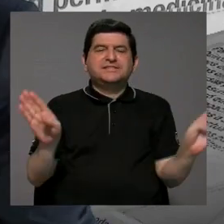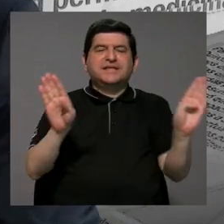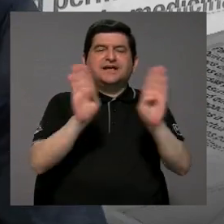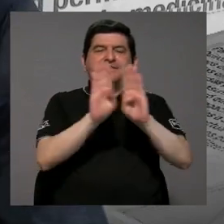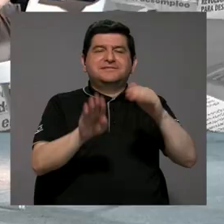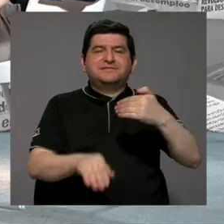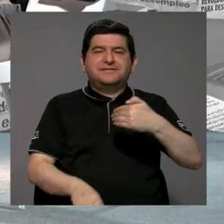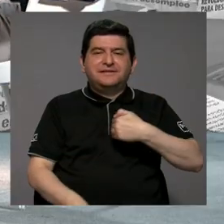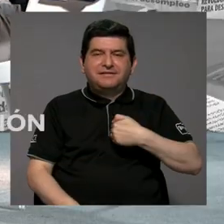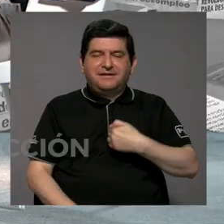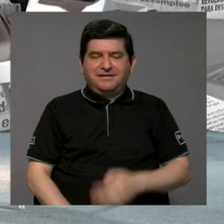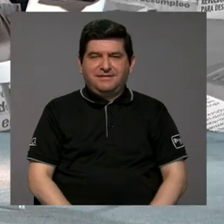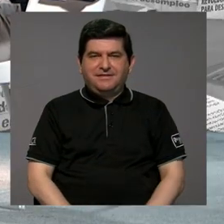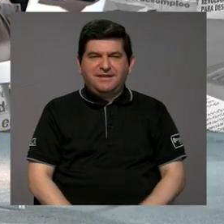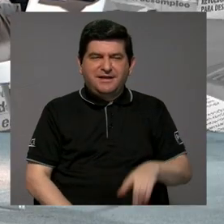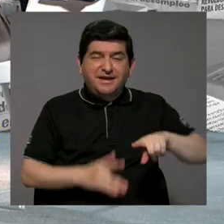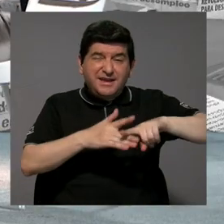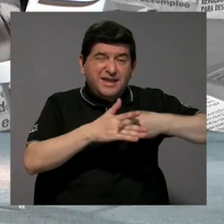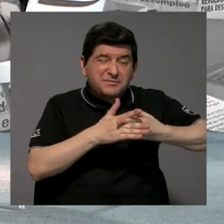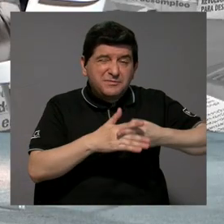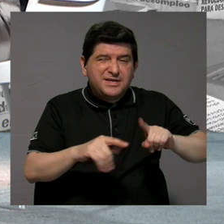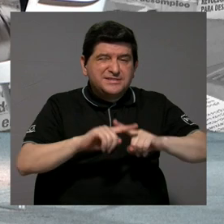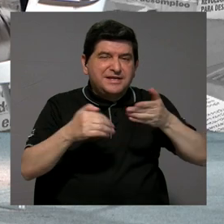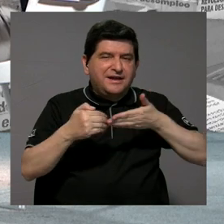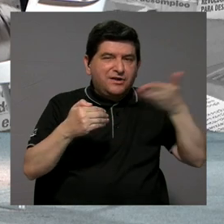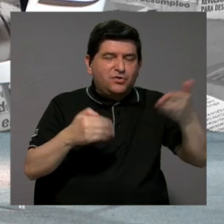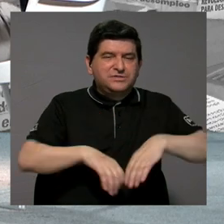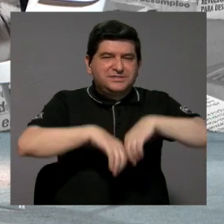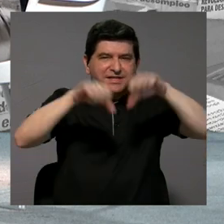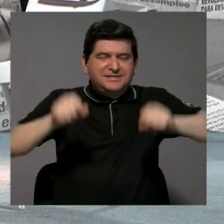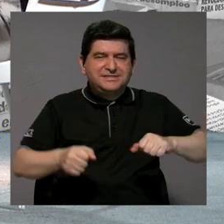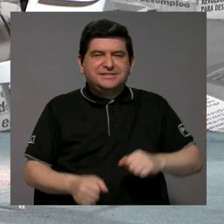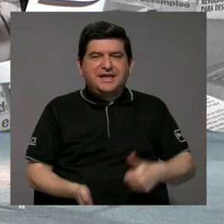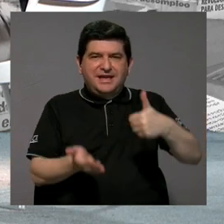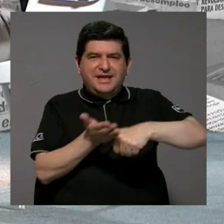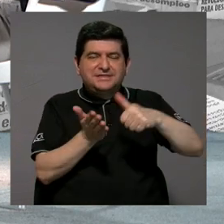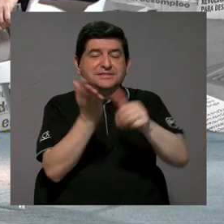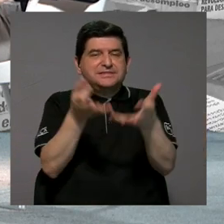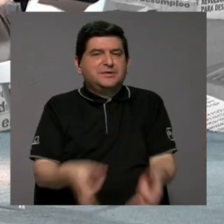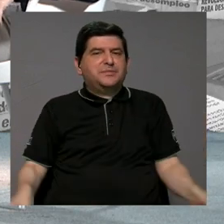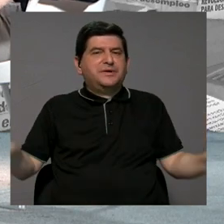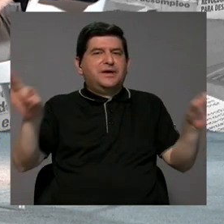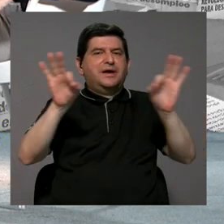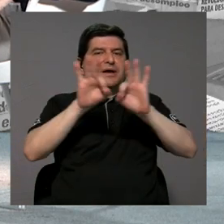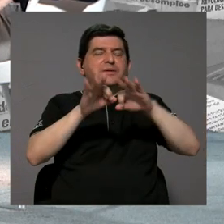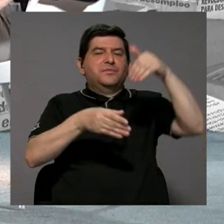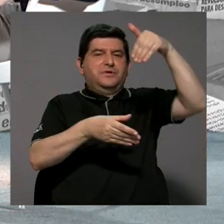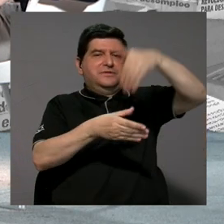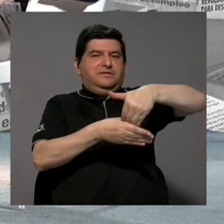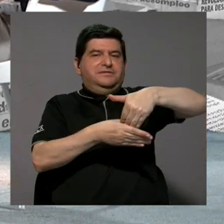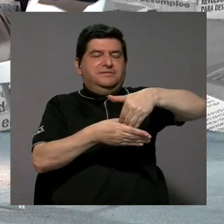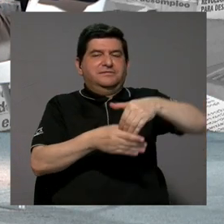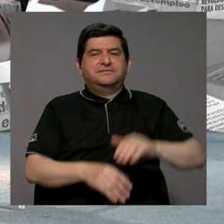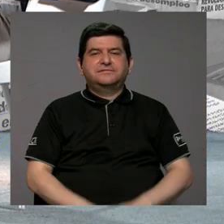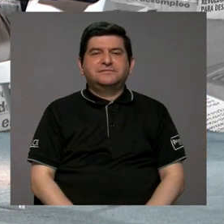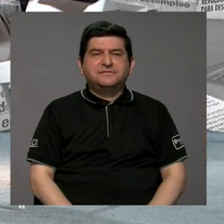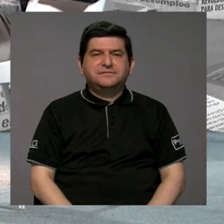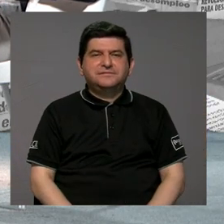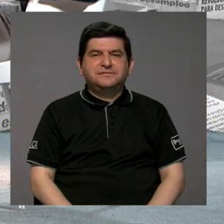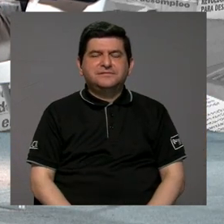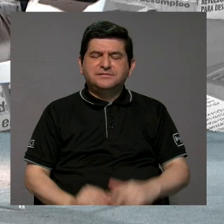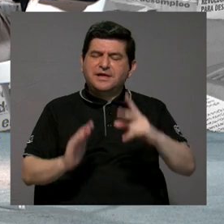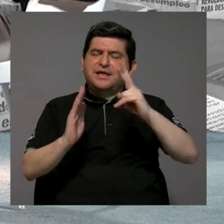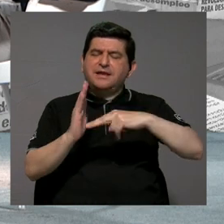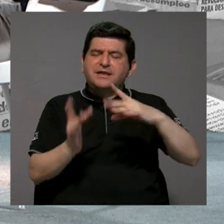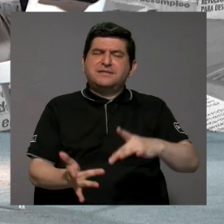cerrada. Y ahí entonces empiezan a jugar algunos otros elementos del sistema electoral que son bien importantes. ¿Qué dice alguna